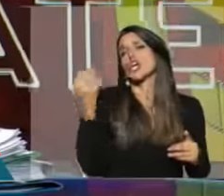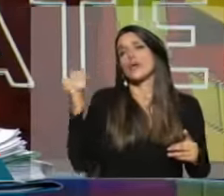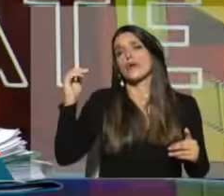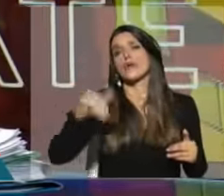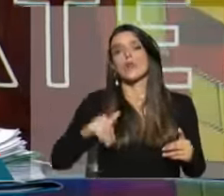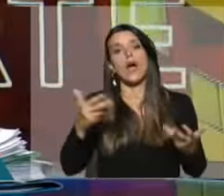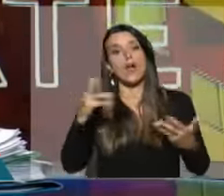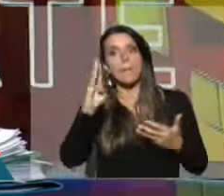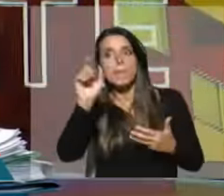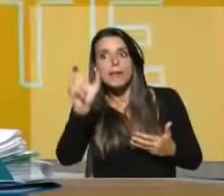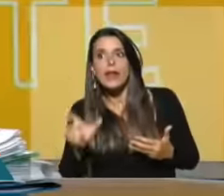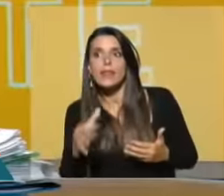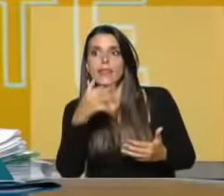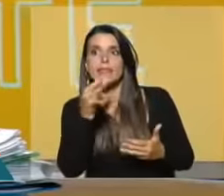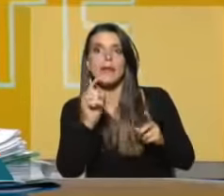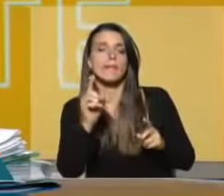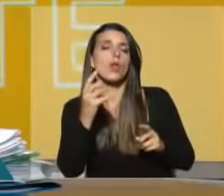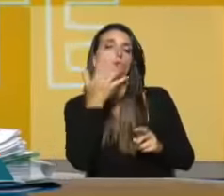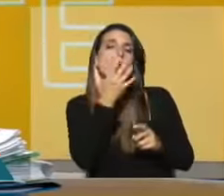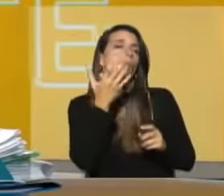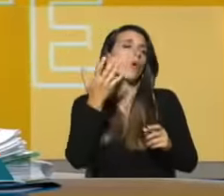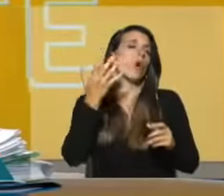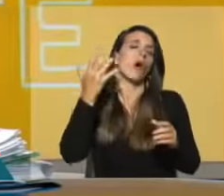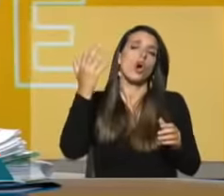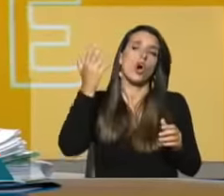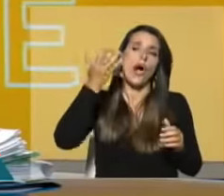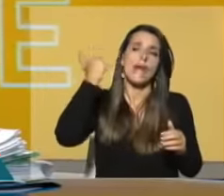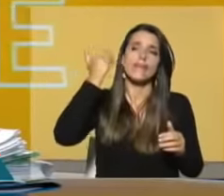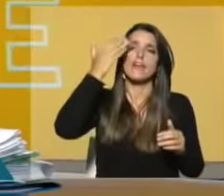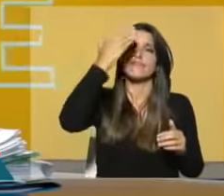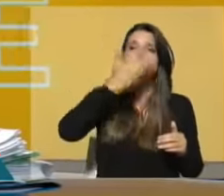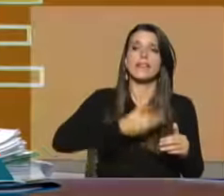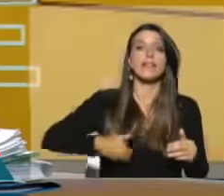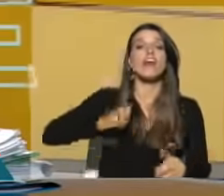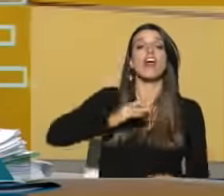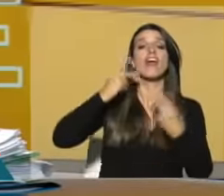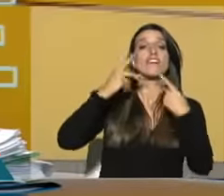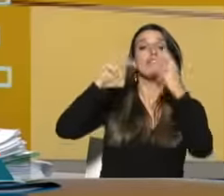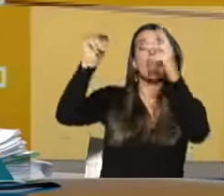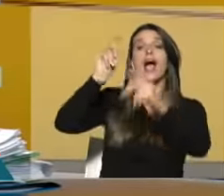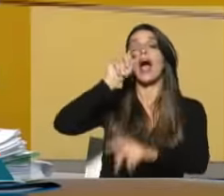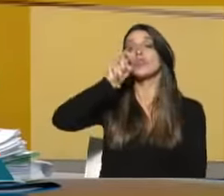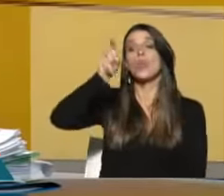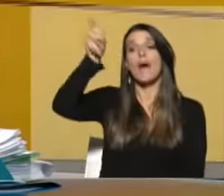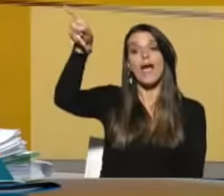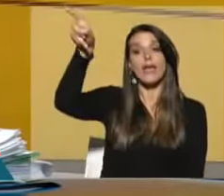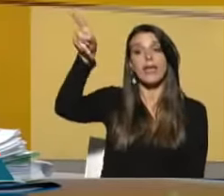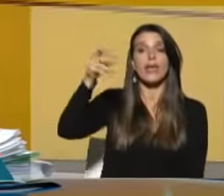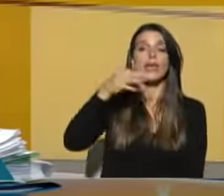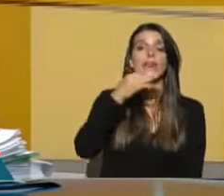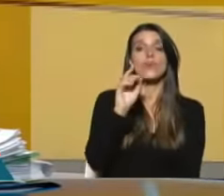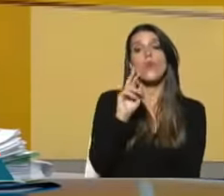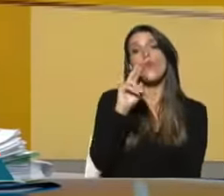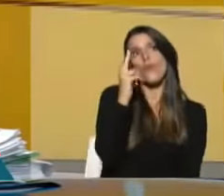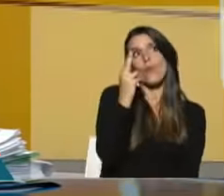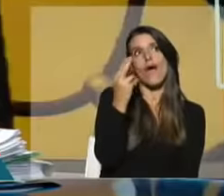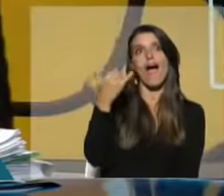acá insiste que el Uruguay es un desastre en los tiempos del Frente Amplio y después van a Dubái y dicen que Uruguay tiene